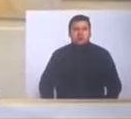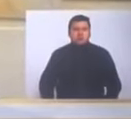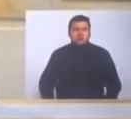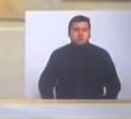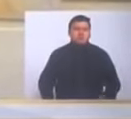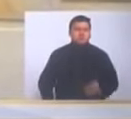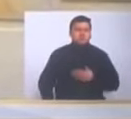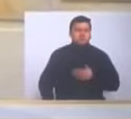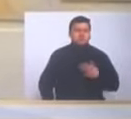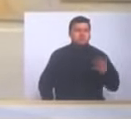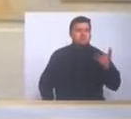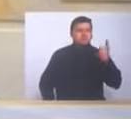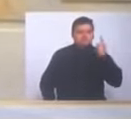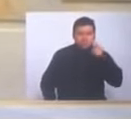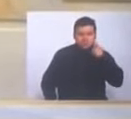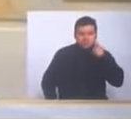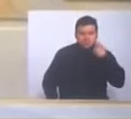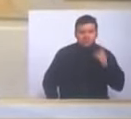Yo escucho